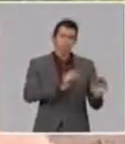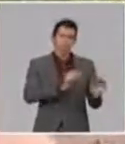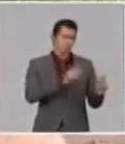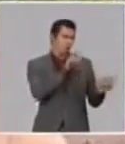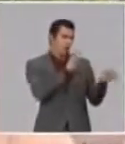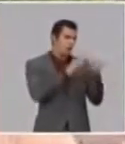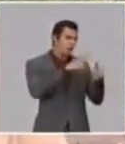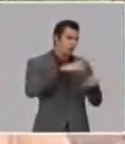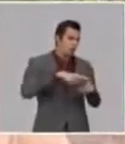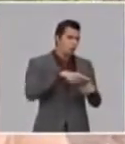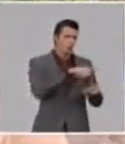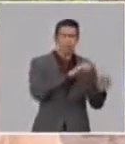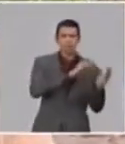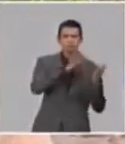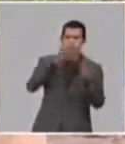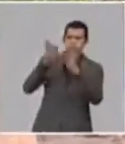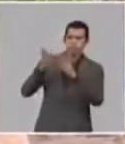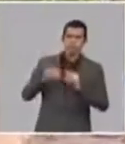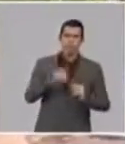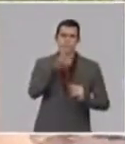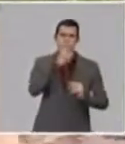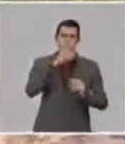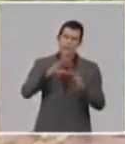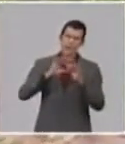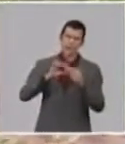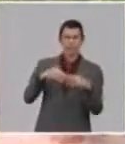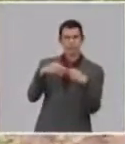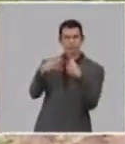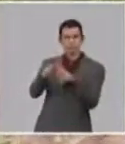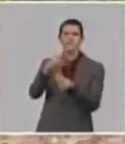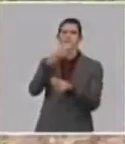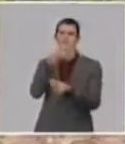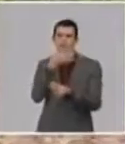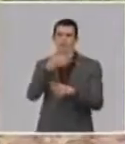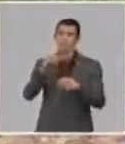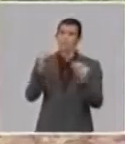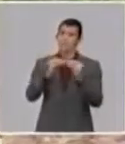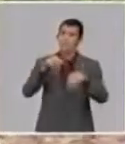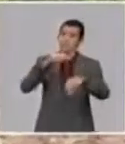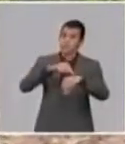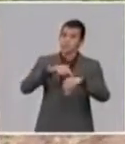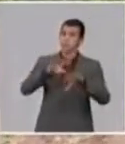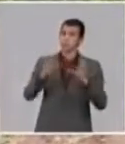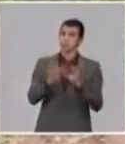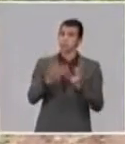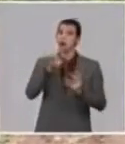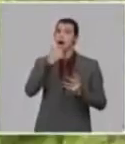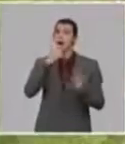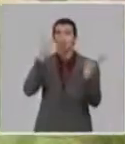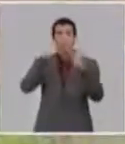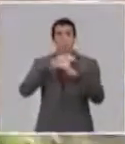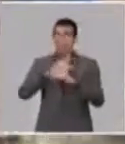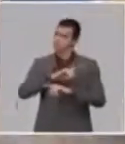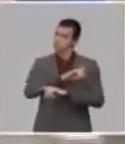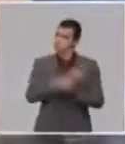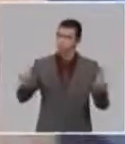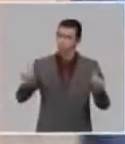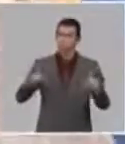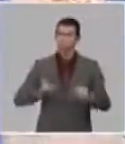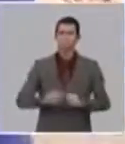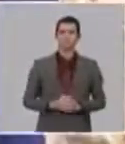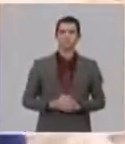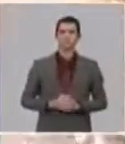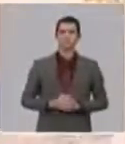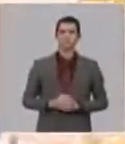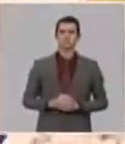mensajeras de su pueblo, llevarle la medicina a esos viejitos y que le llegue a tiempo y que nadie se nos quede sin medicamentos, mi niño. Y en